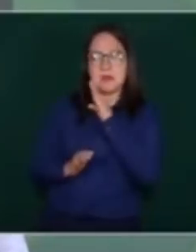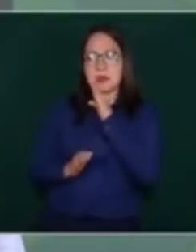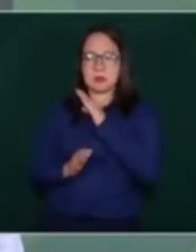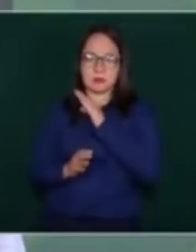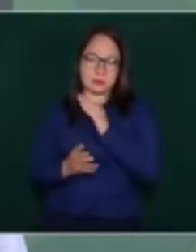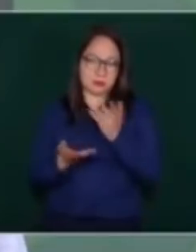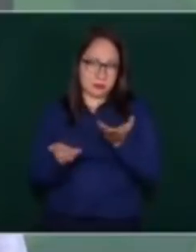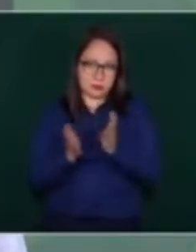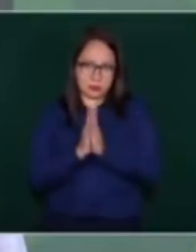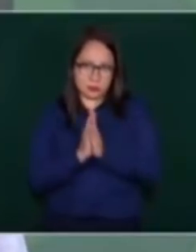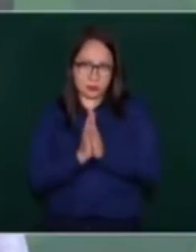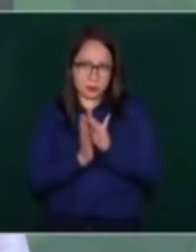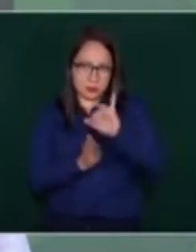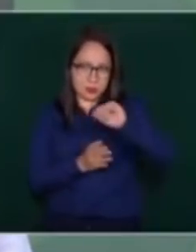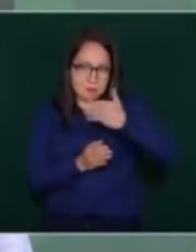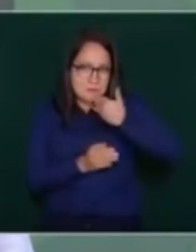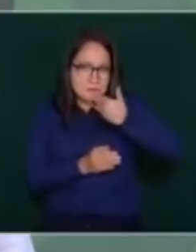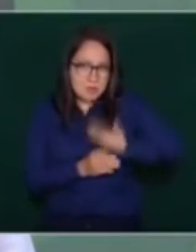gran aeropuerto.